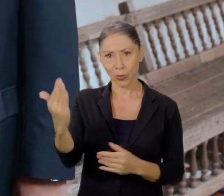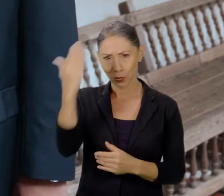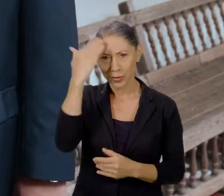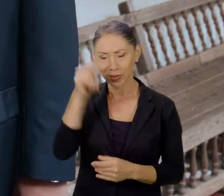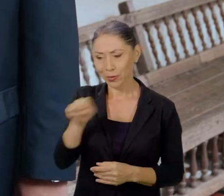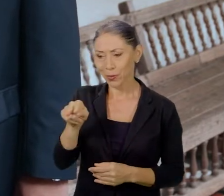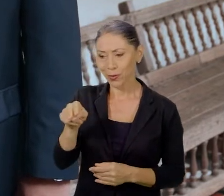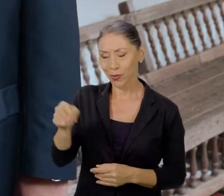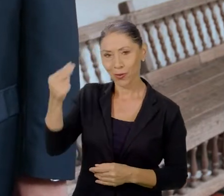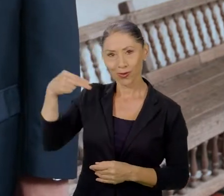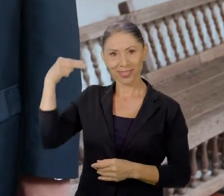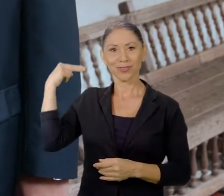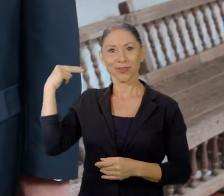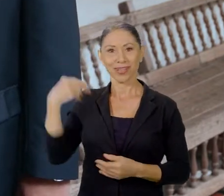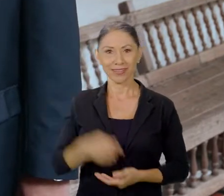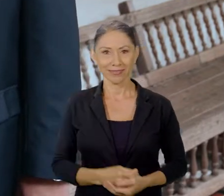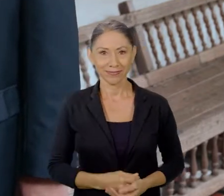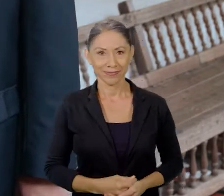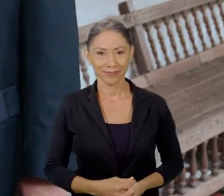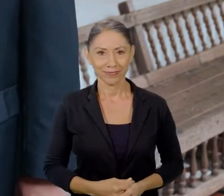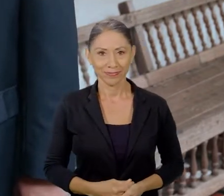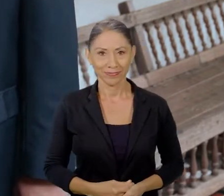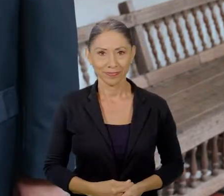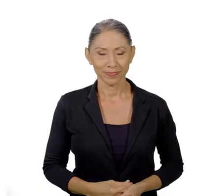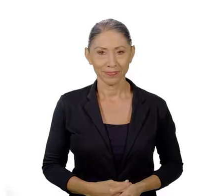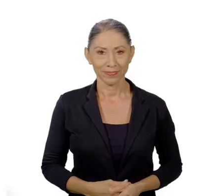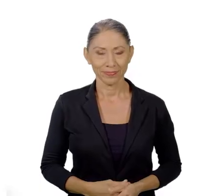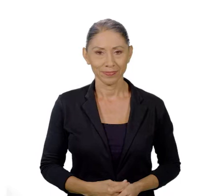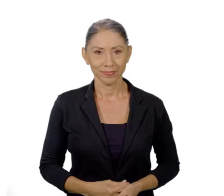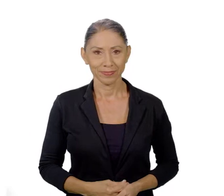Esto es Un Encuentro con la Historia.